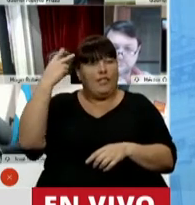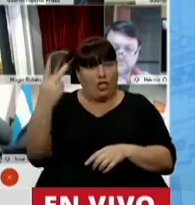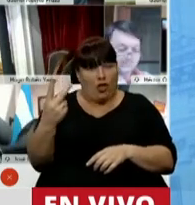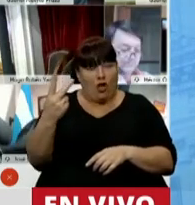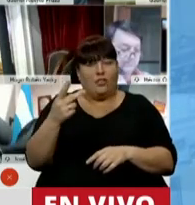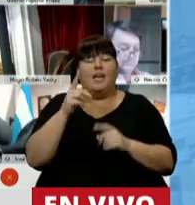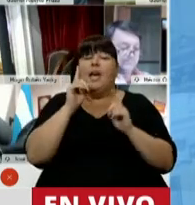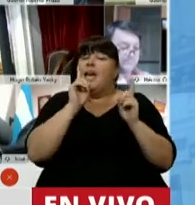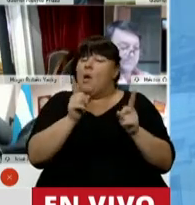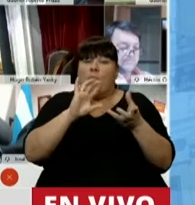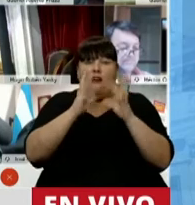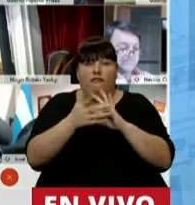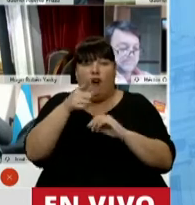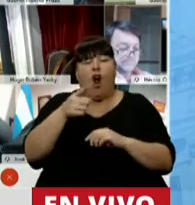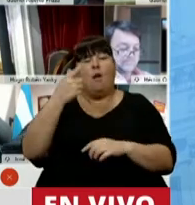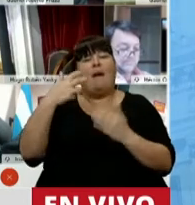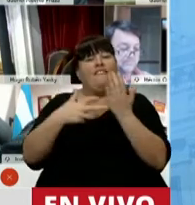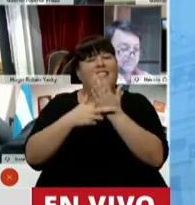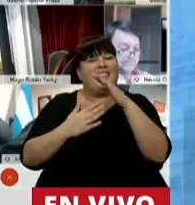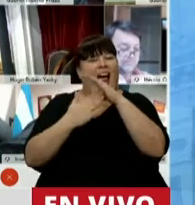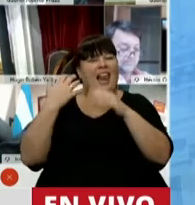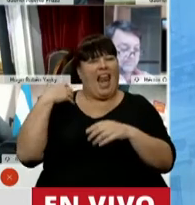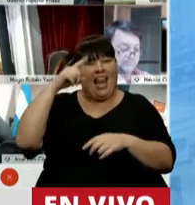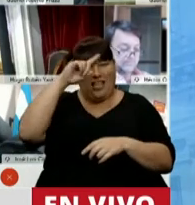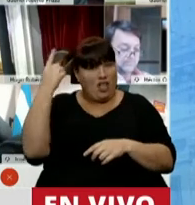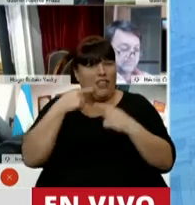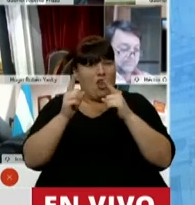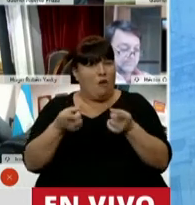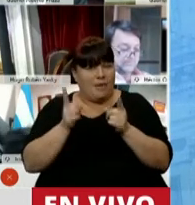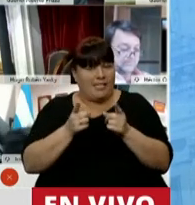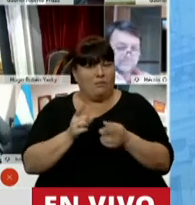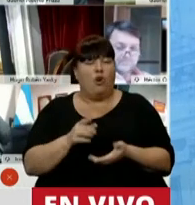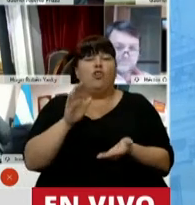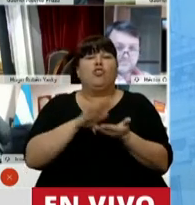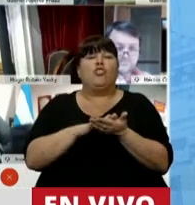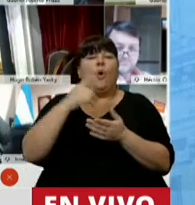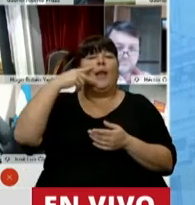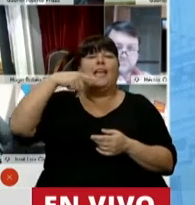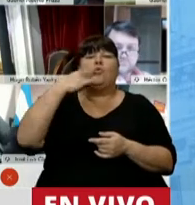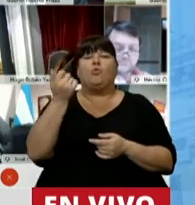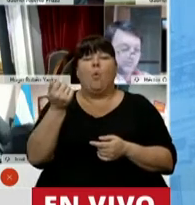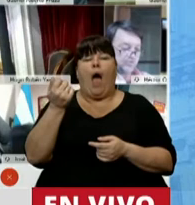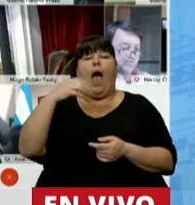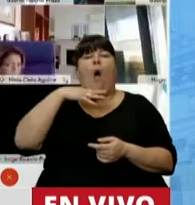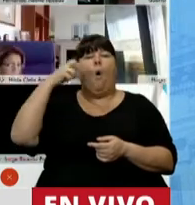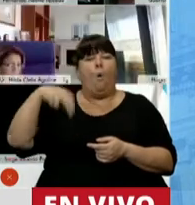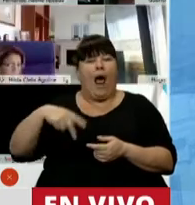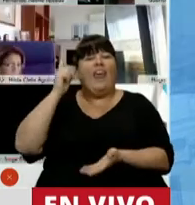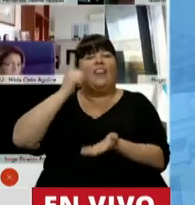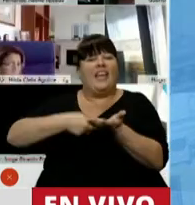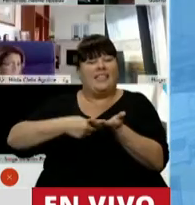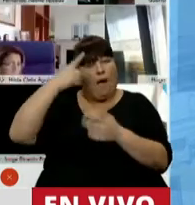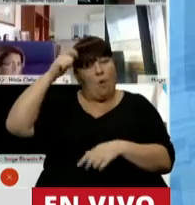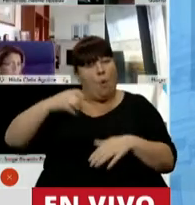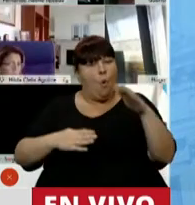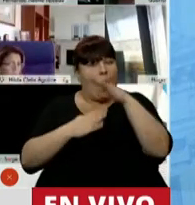de la misma manera que el Procurador General de la Nación lo sostuvo en el caso Insúa Juan en el dictamen que